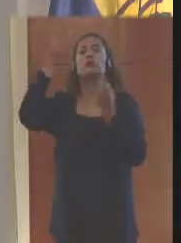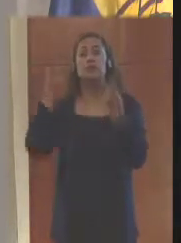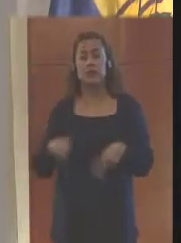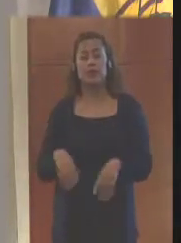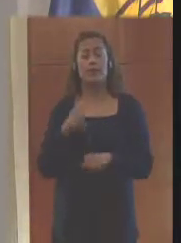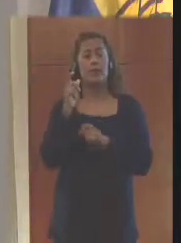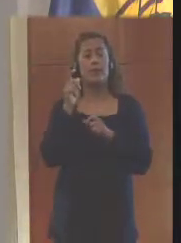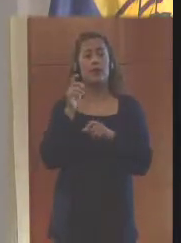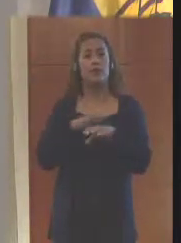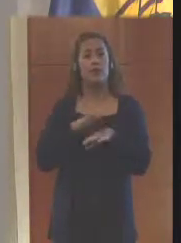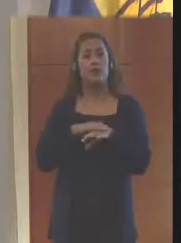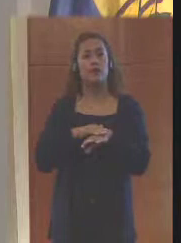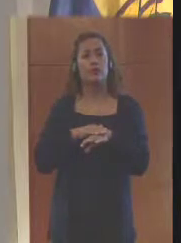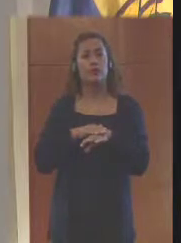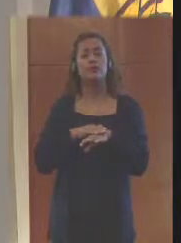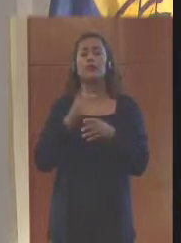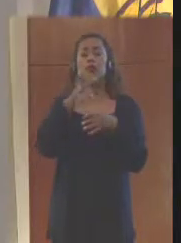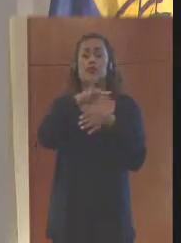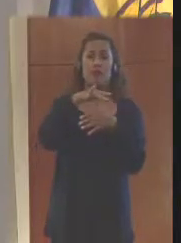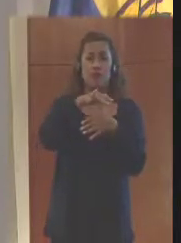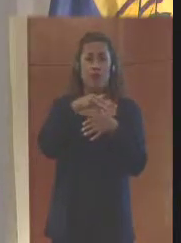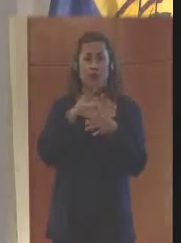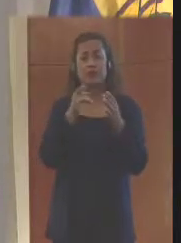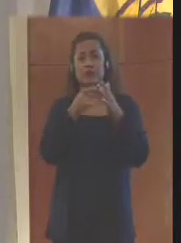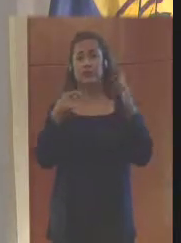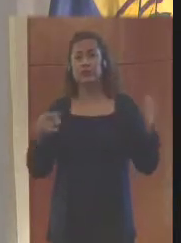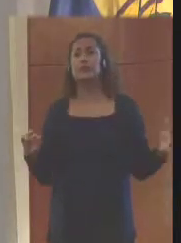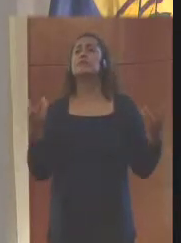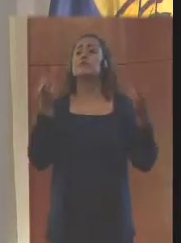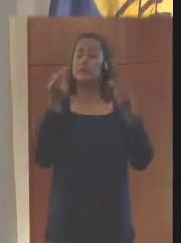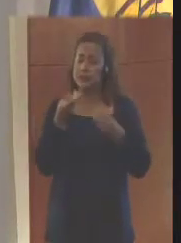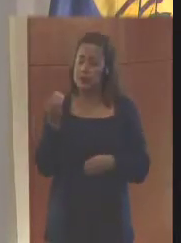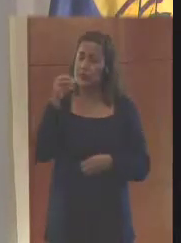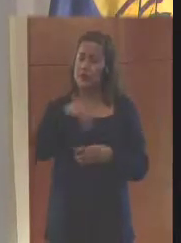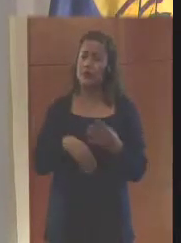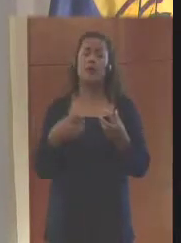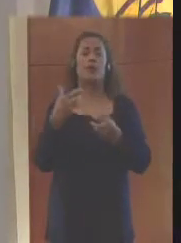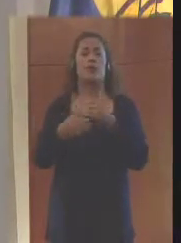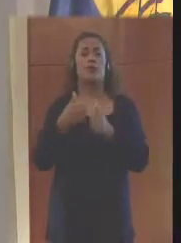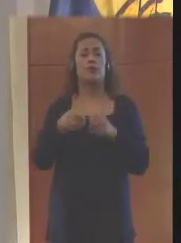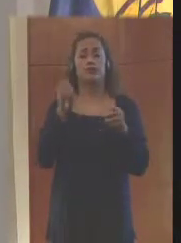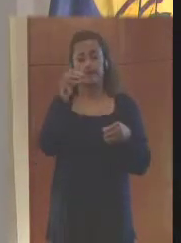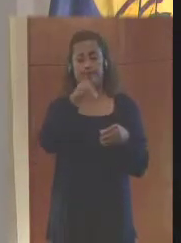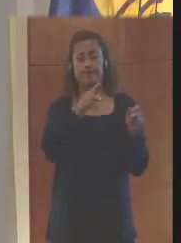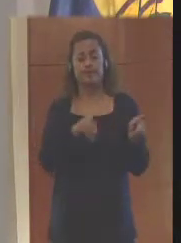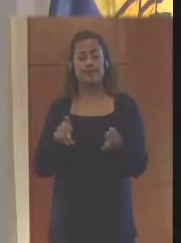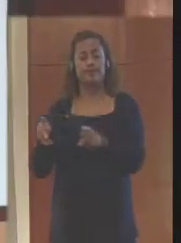también es que estos riesgos tecnológicos se incluyan dentro de esos instrumentos de planeación.